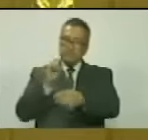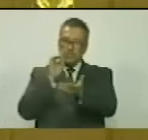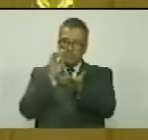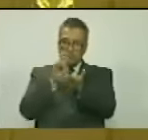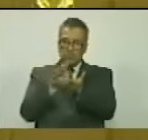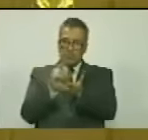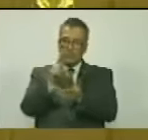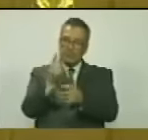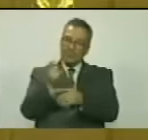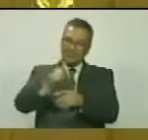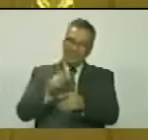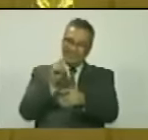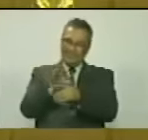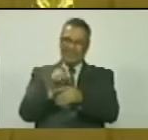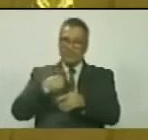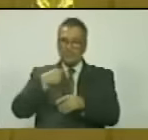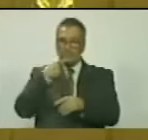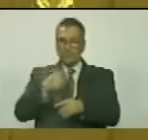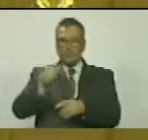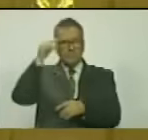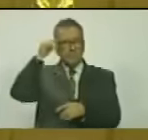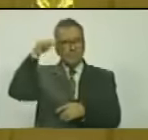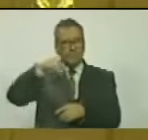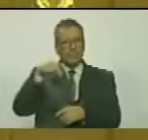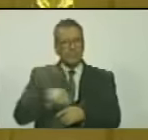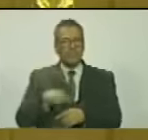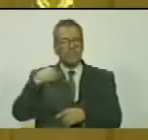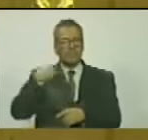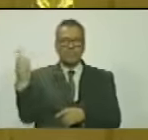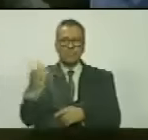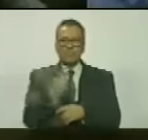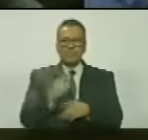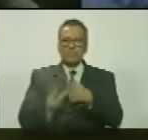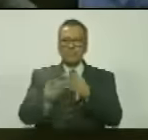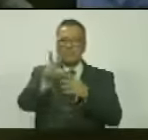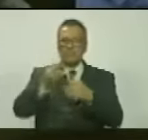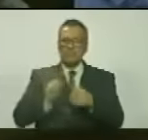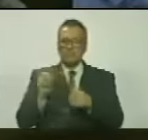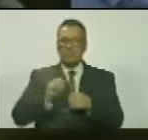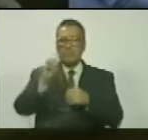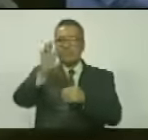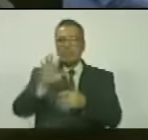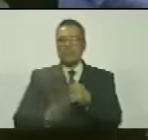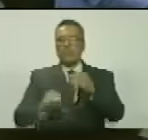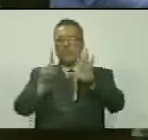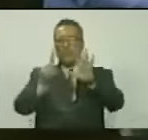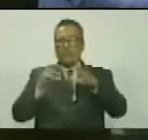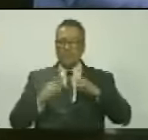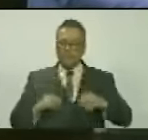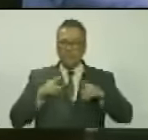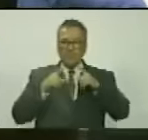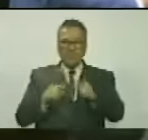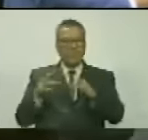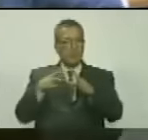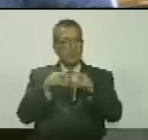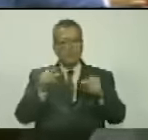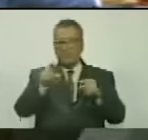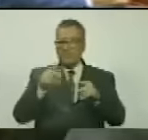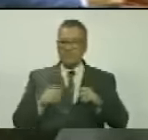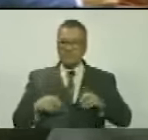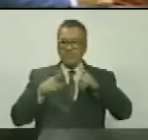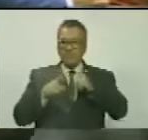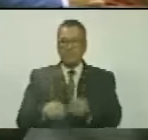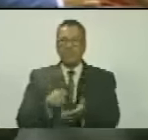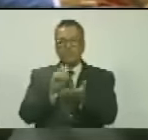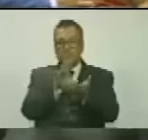echados. Y yo diría hoy aquí si hubiesen venido una tercera, cuanta, quinta o sexta vez, todas esas veces lo